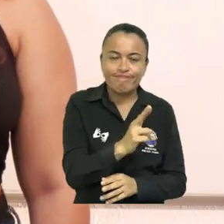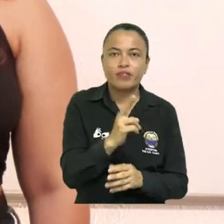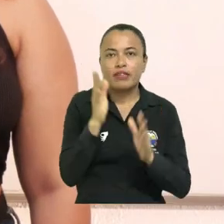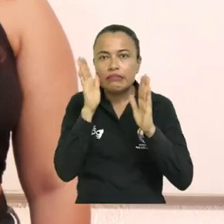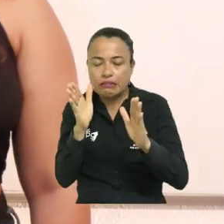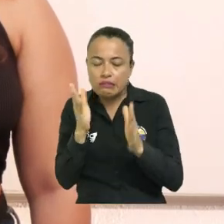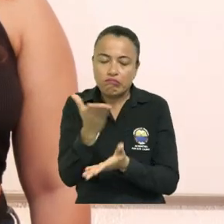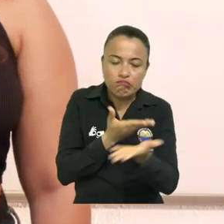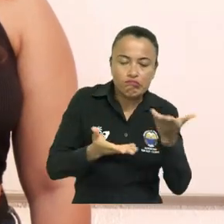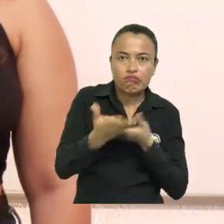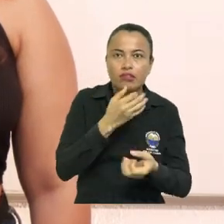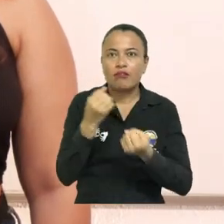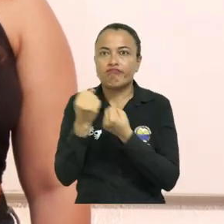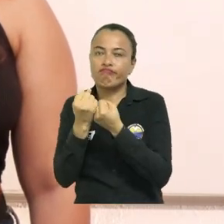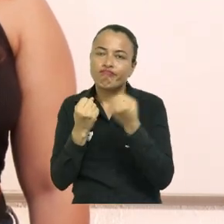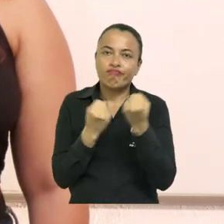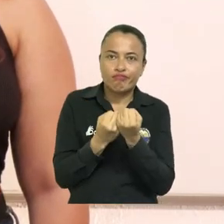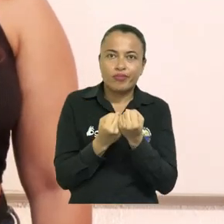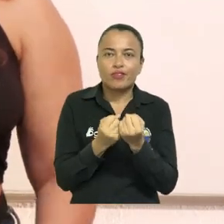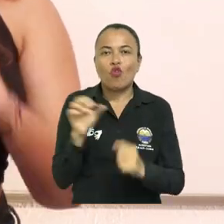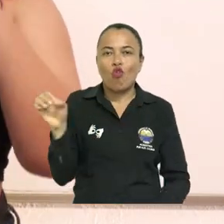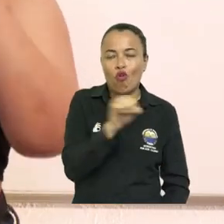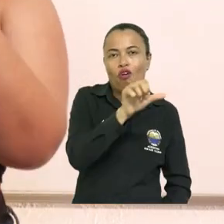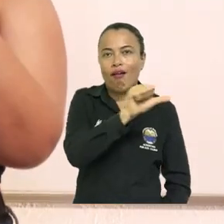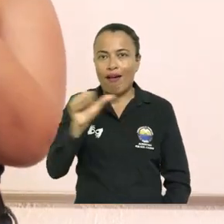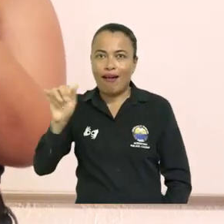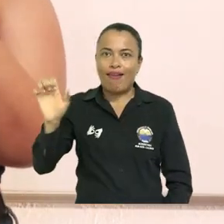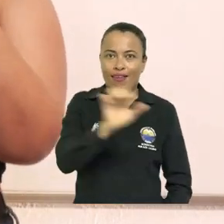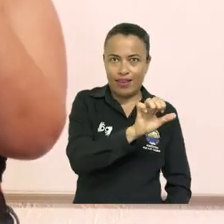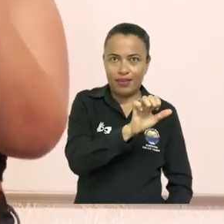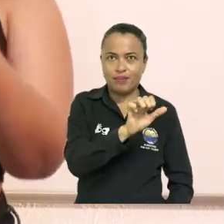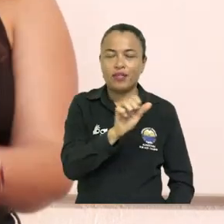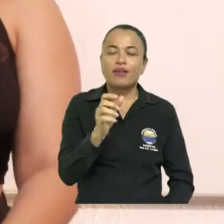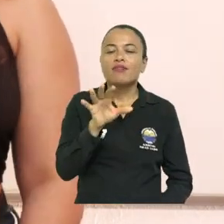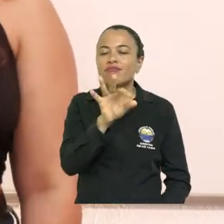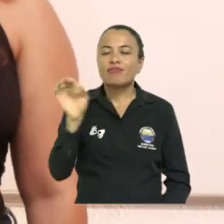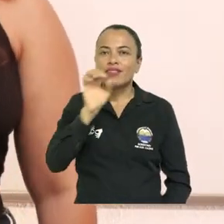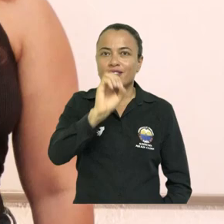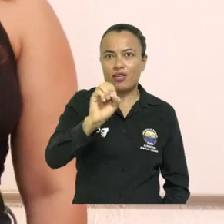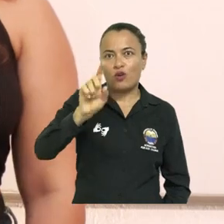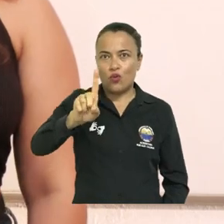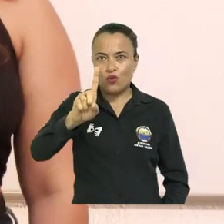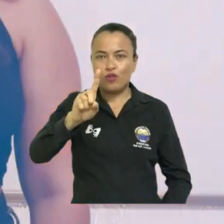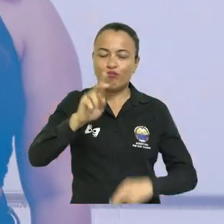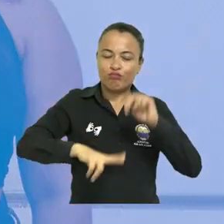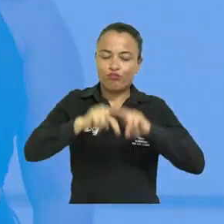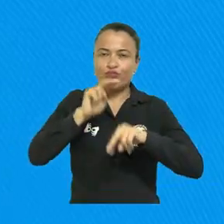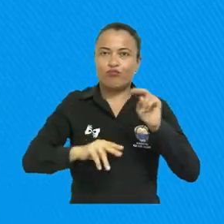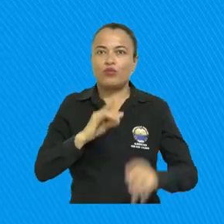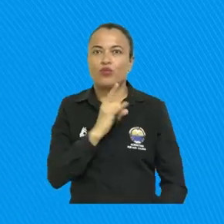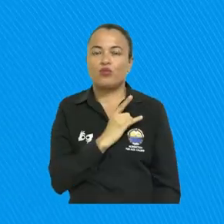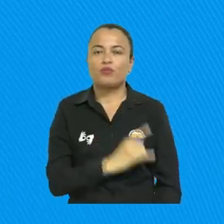juntanza entre todas, todes y todos. Vota el 01, equipo, construyamos U.